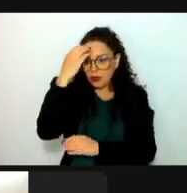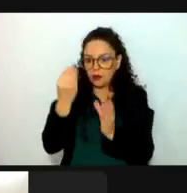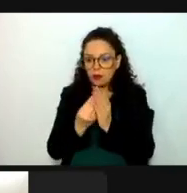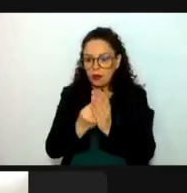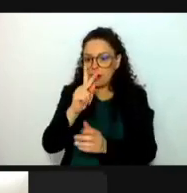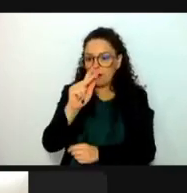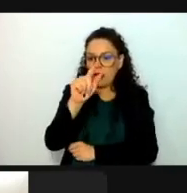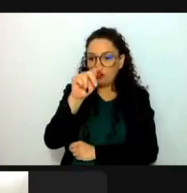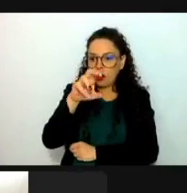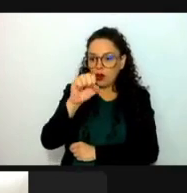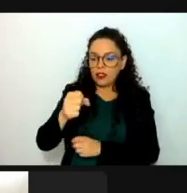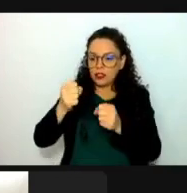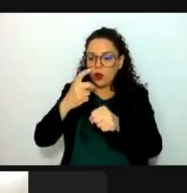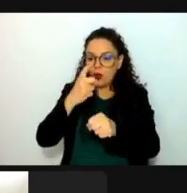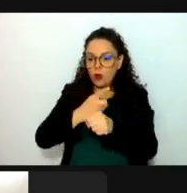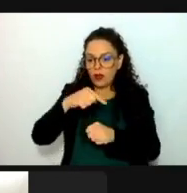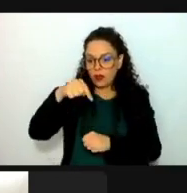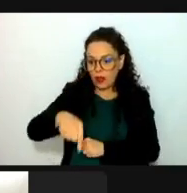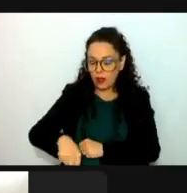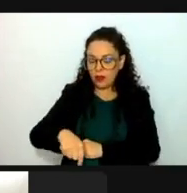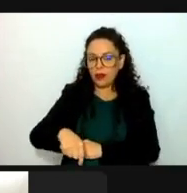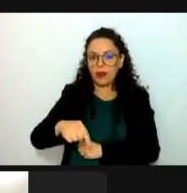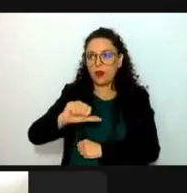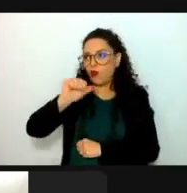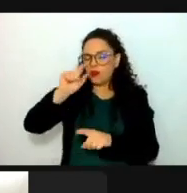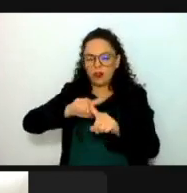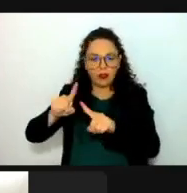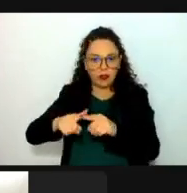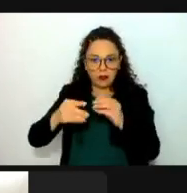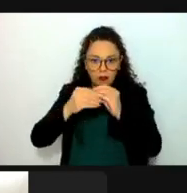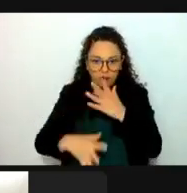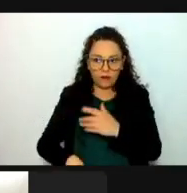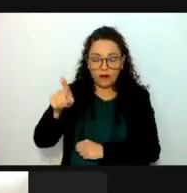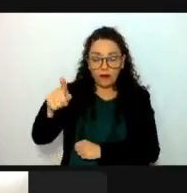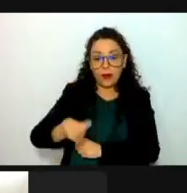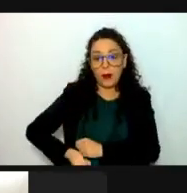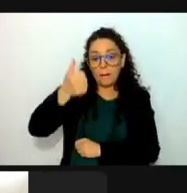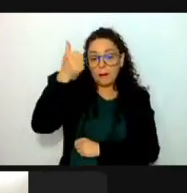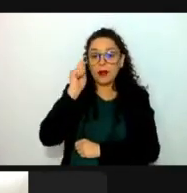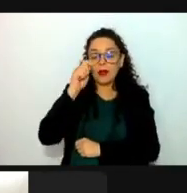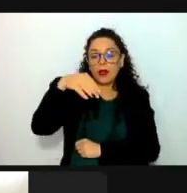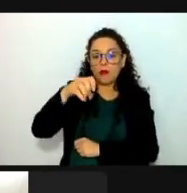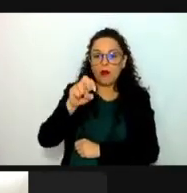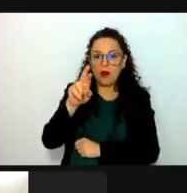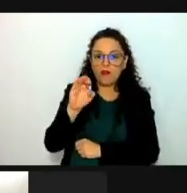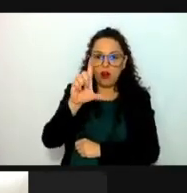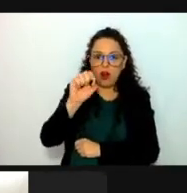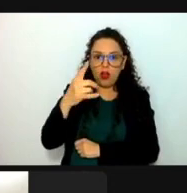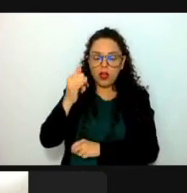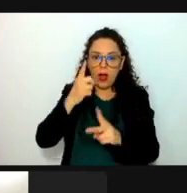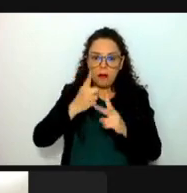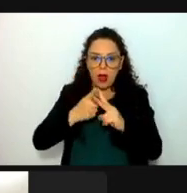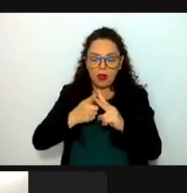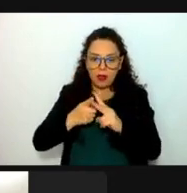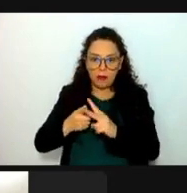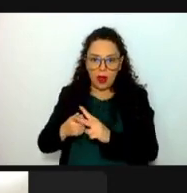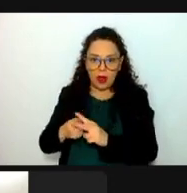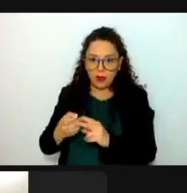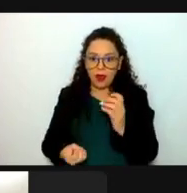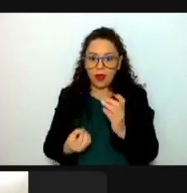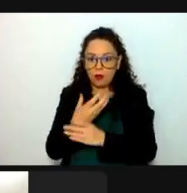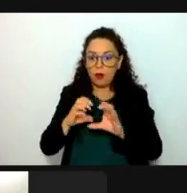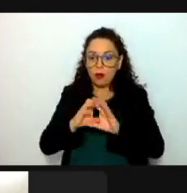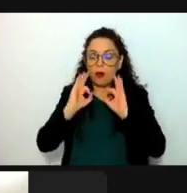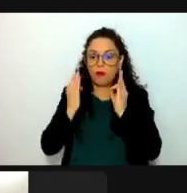entre otros. El doctor Díaz de León es pionero en México en el área de morfología matemática, un nuevo enfoque para la solución de problemas